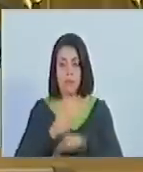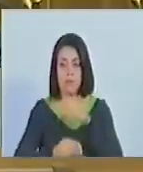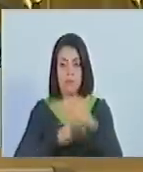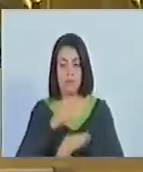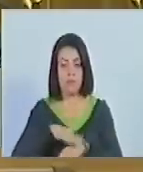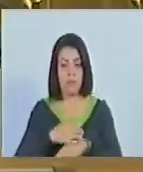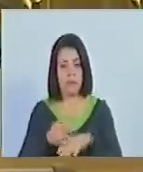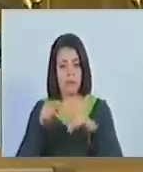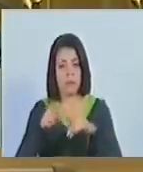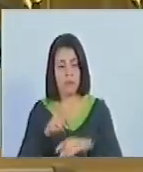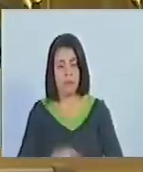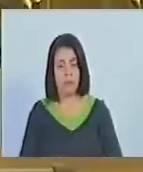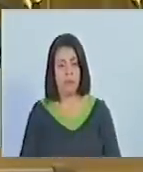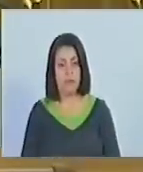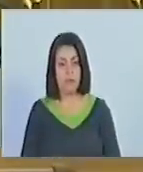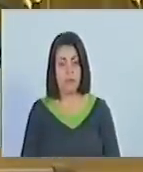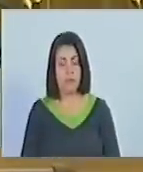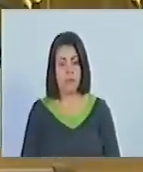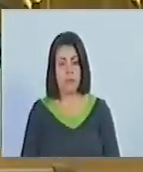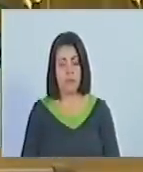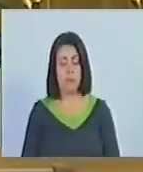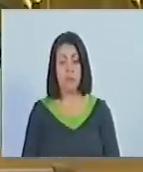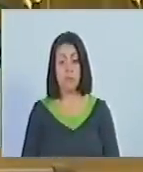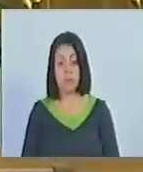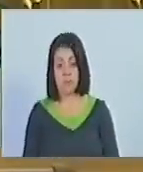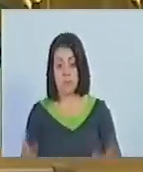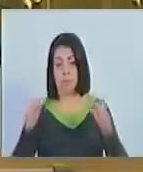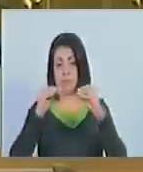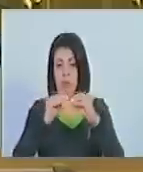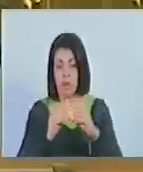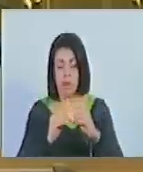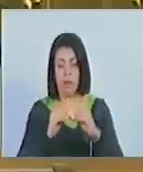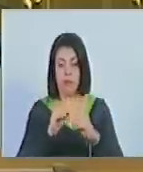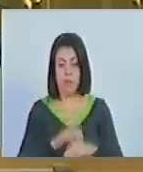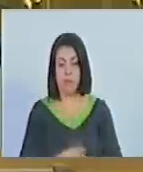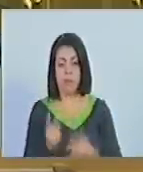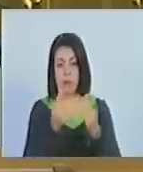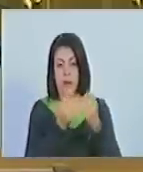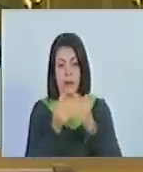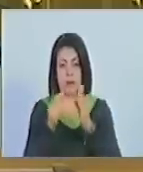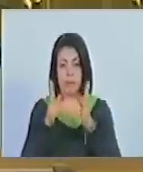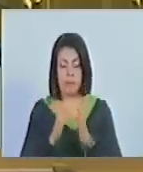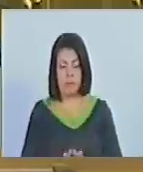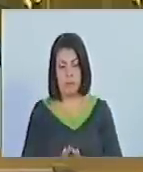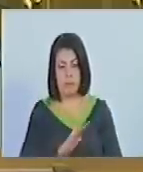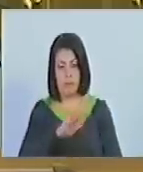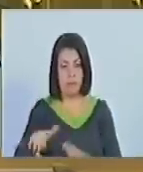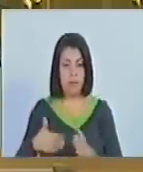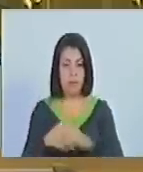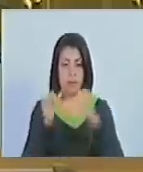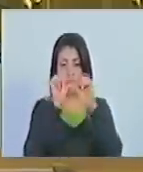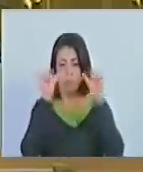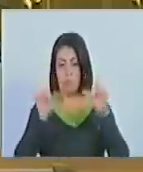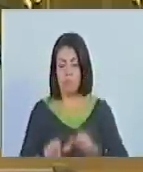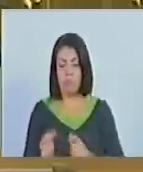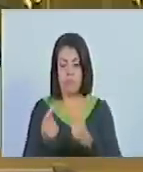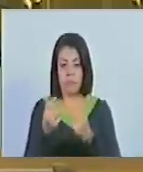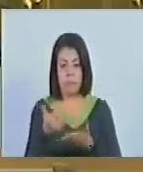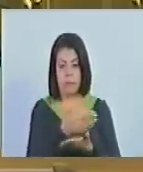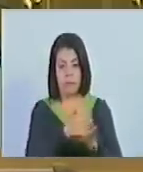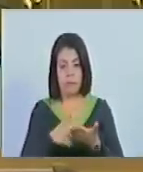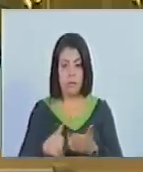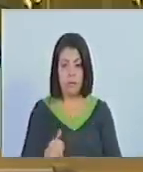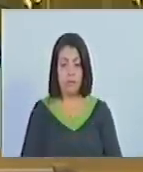generar sinergias y economía de escala en el sistema de recursos.